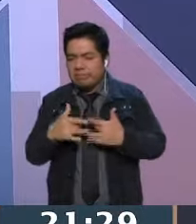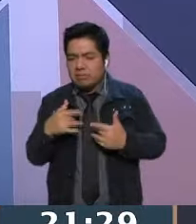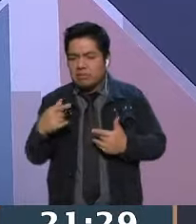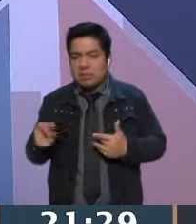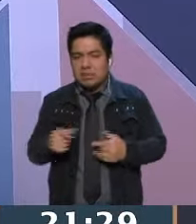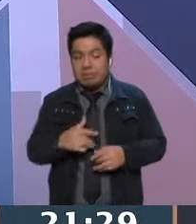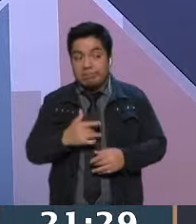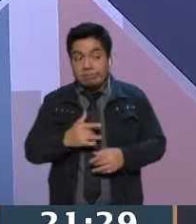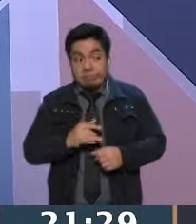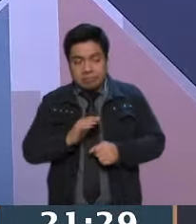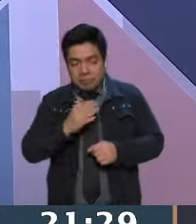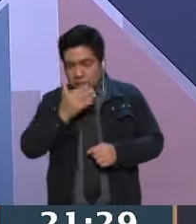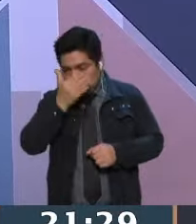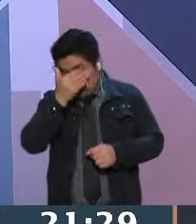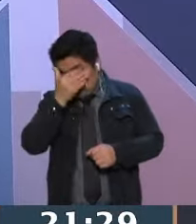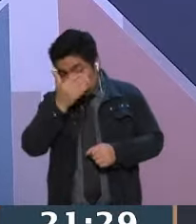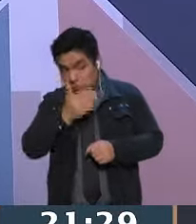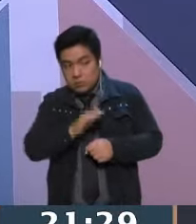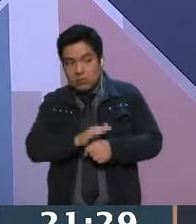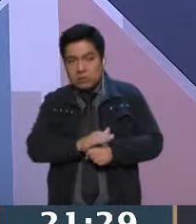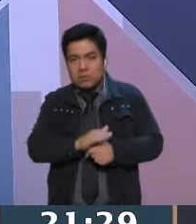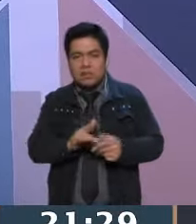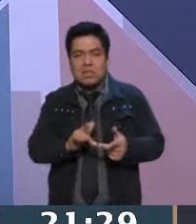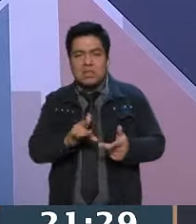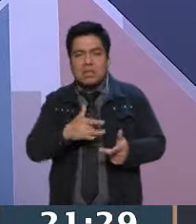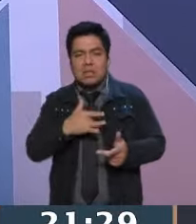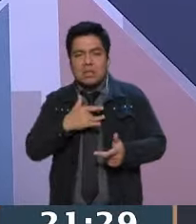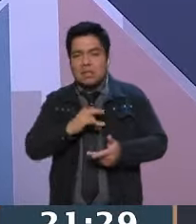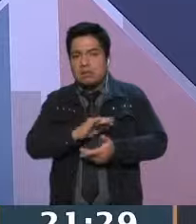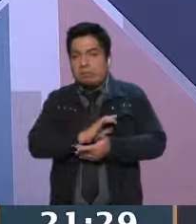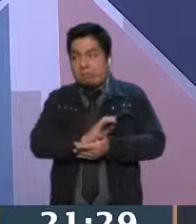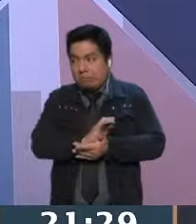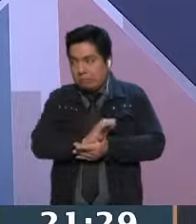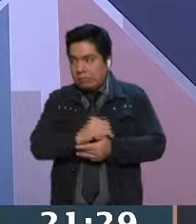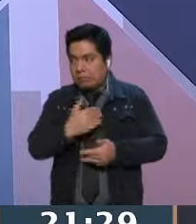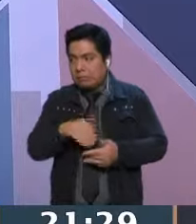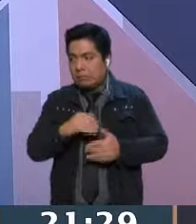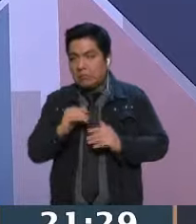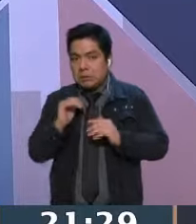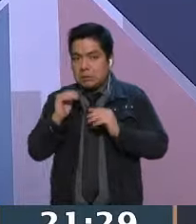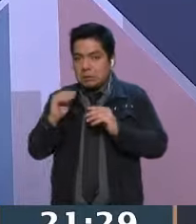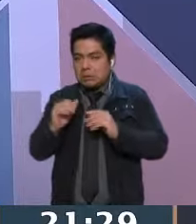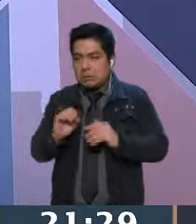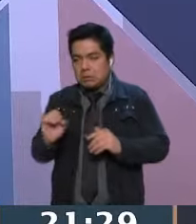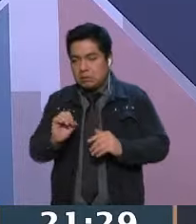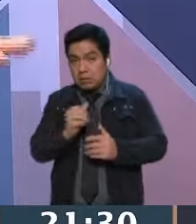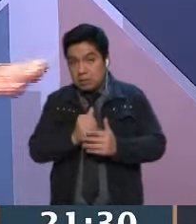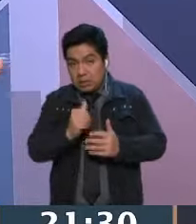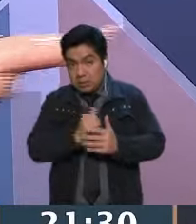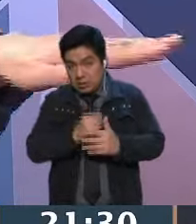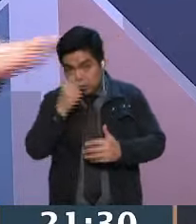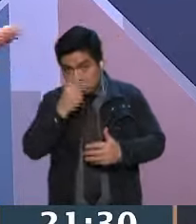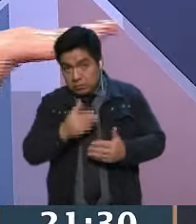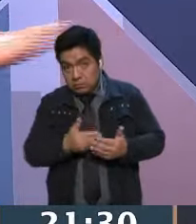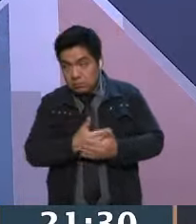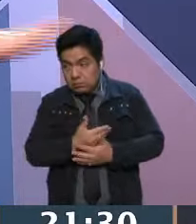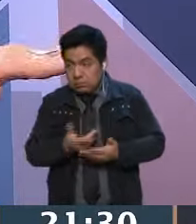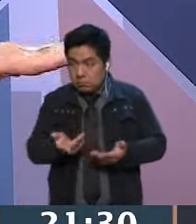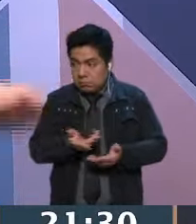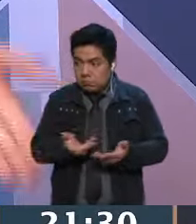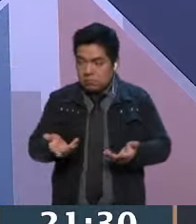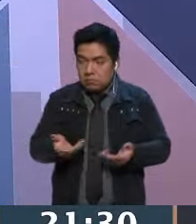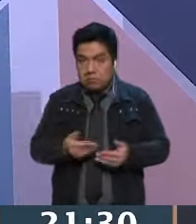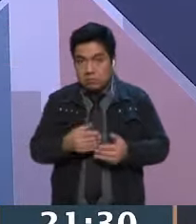prejuicios y su racismo intrínseco a la idea de que hay una superioridad capitalina fuera de tiempo